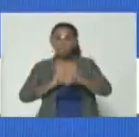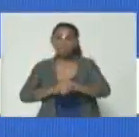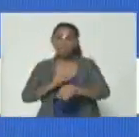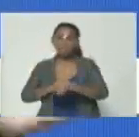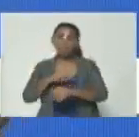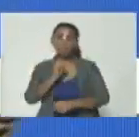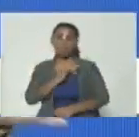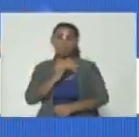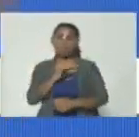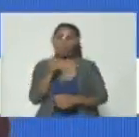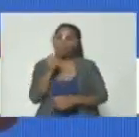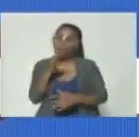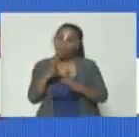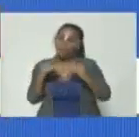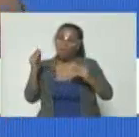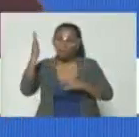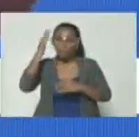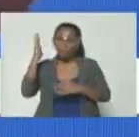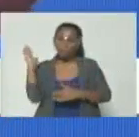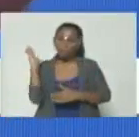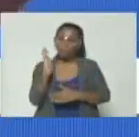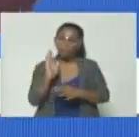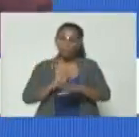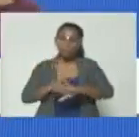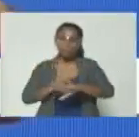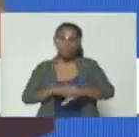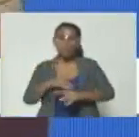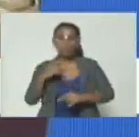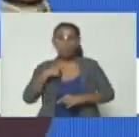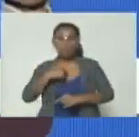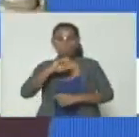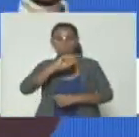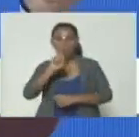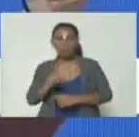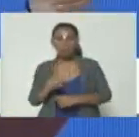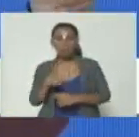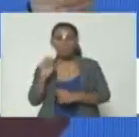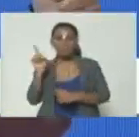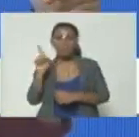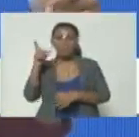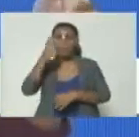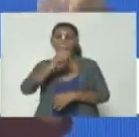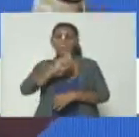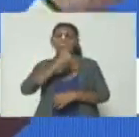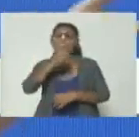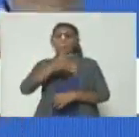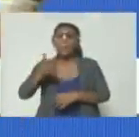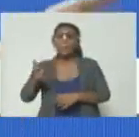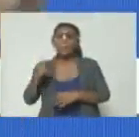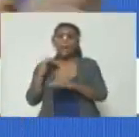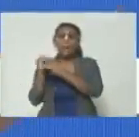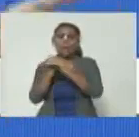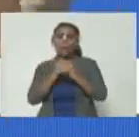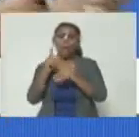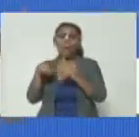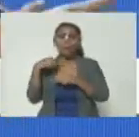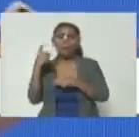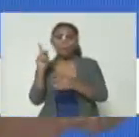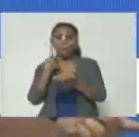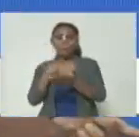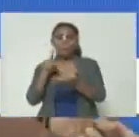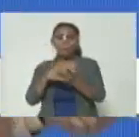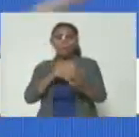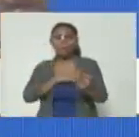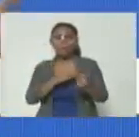Chile y bueno todos sabemos lo que ha venido ocurriendo ¿no? me pregunto si esta persona al igual que los otros miembros de